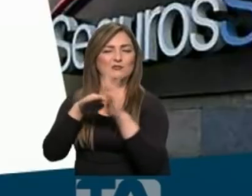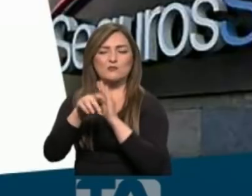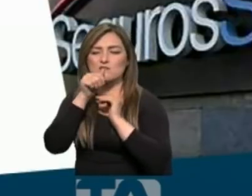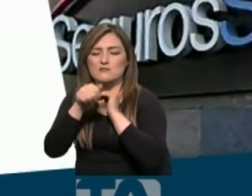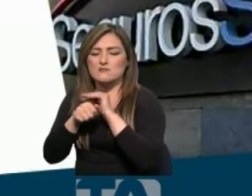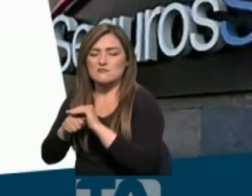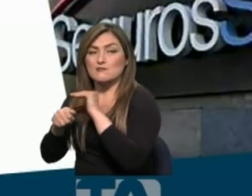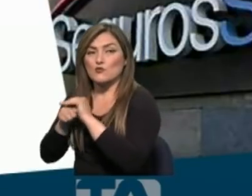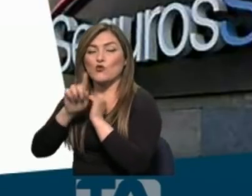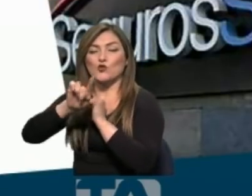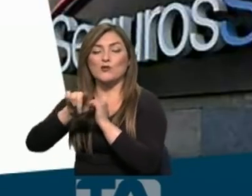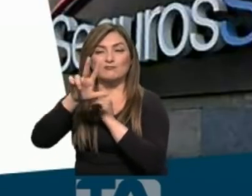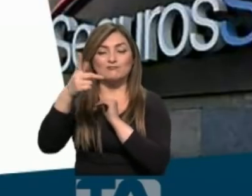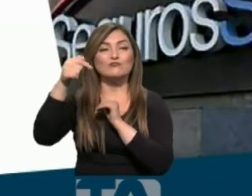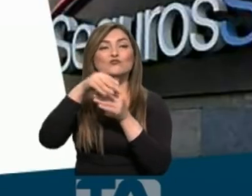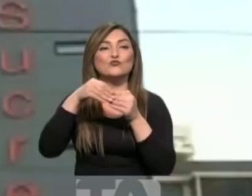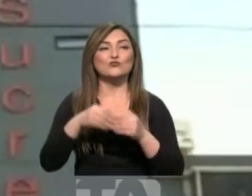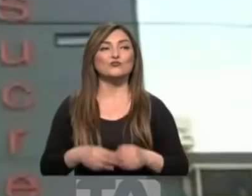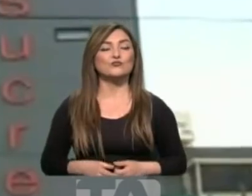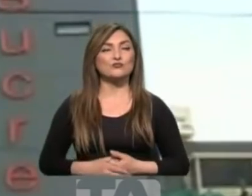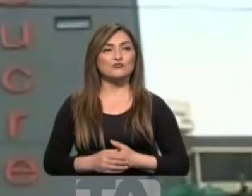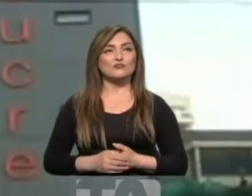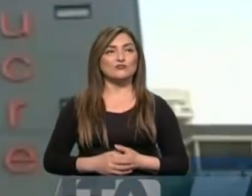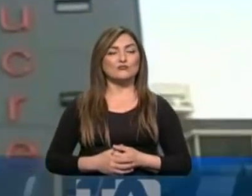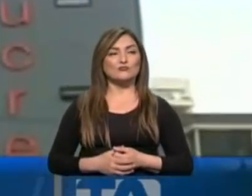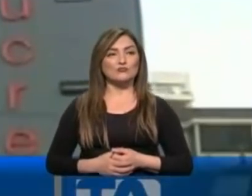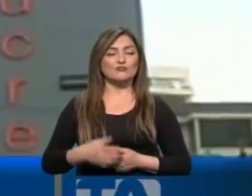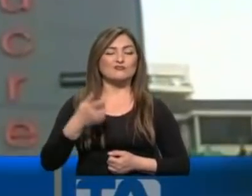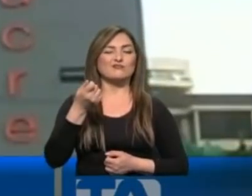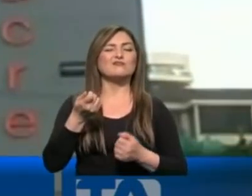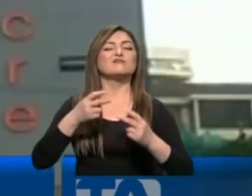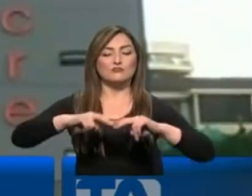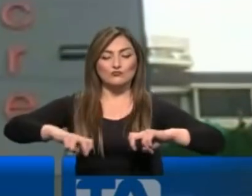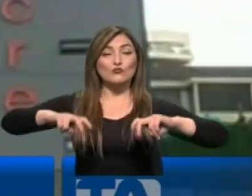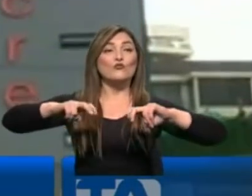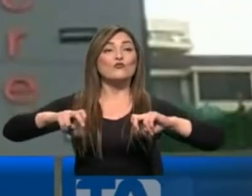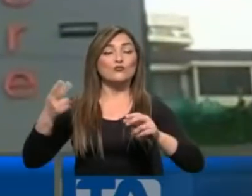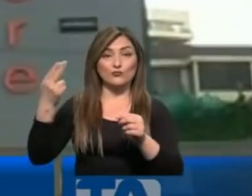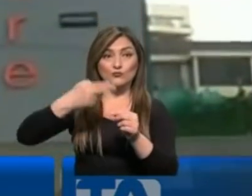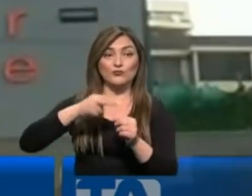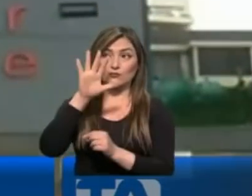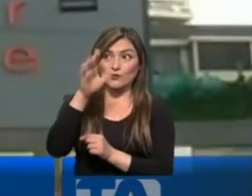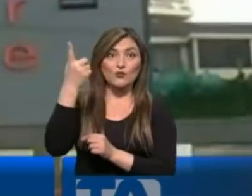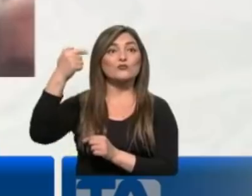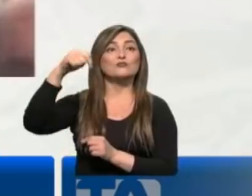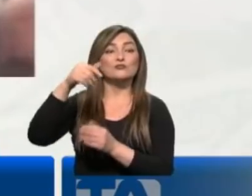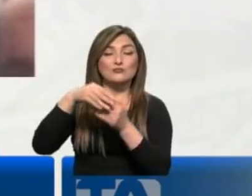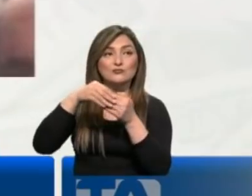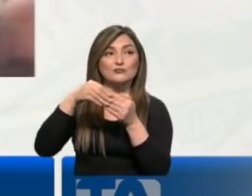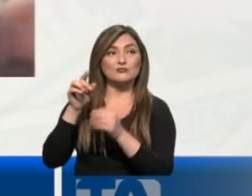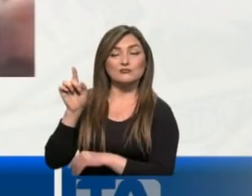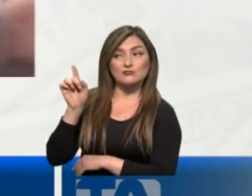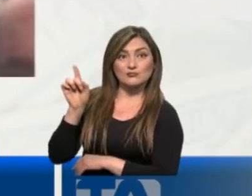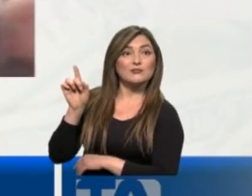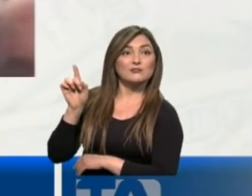origen ilícito de 1,3 millones de dólares. Dinero que según las investigaciones sería parte de los 5 millones de dólares que Juan